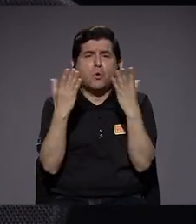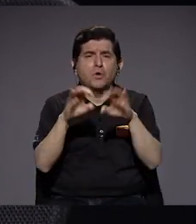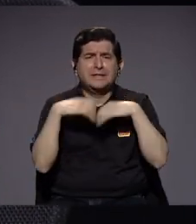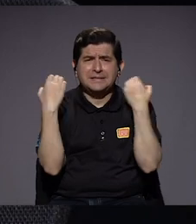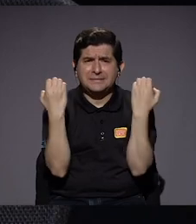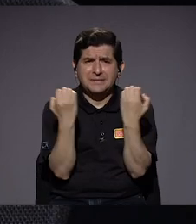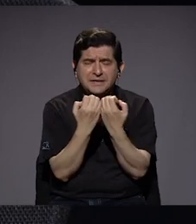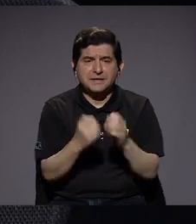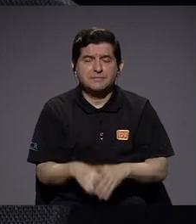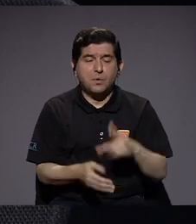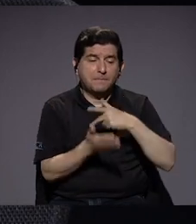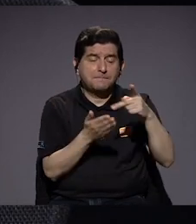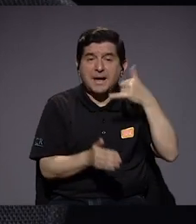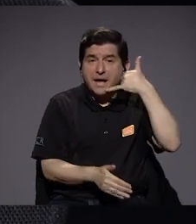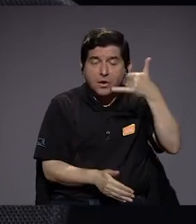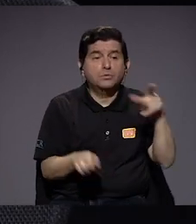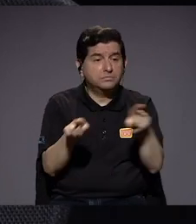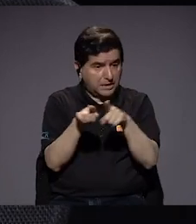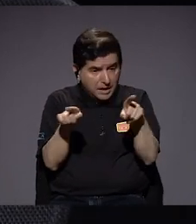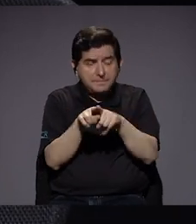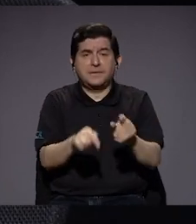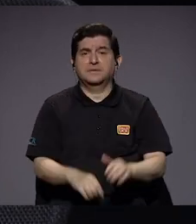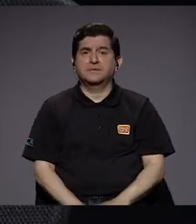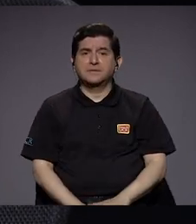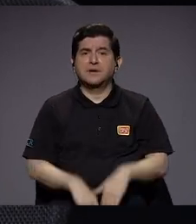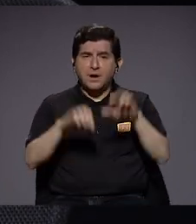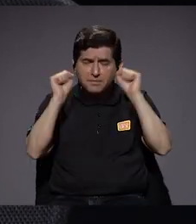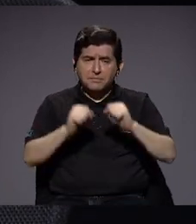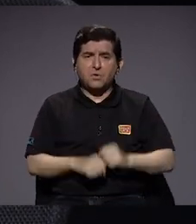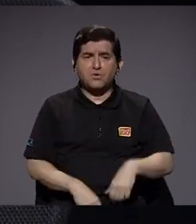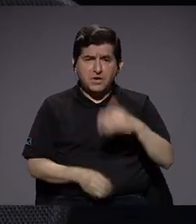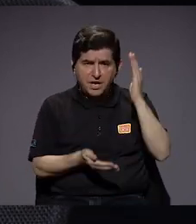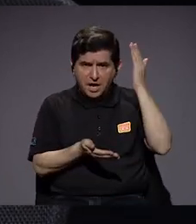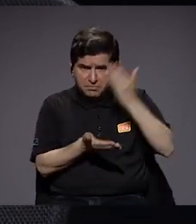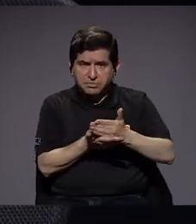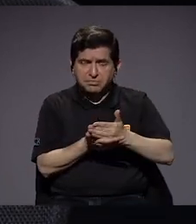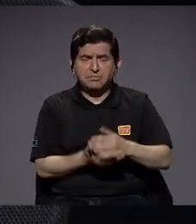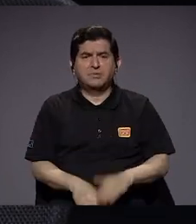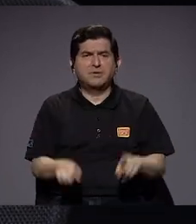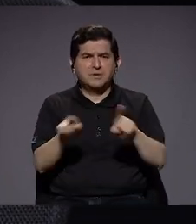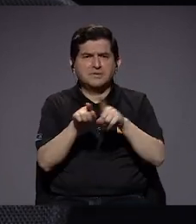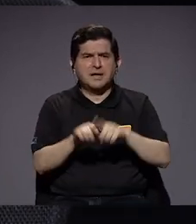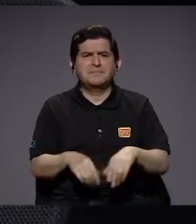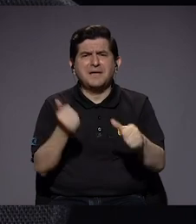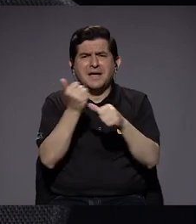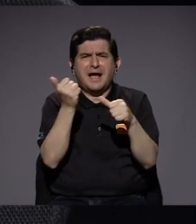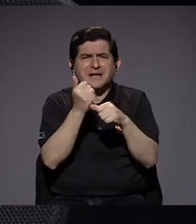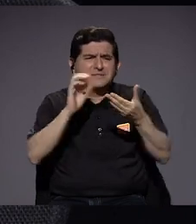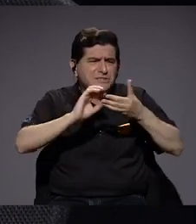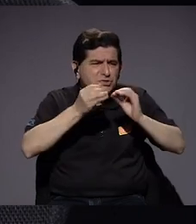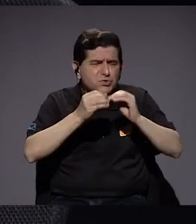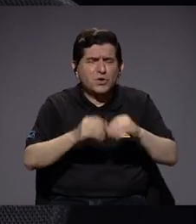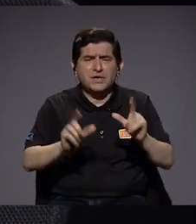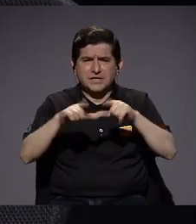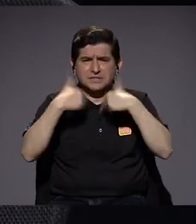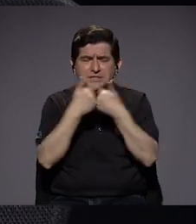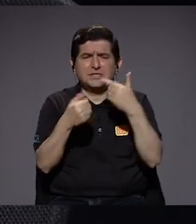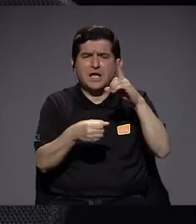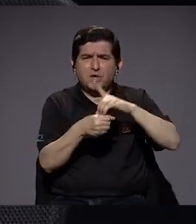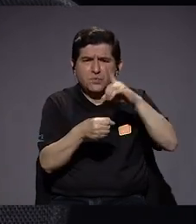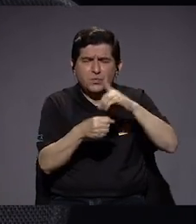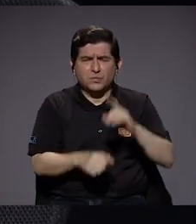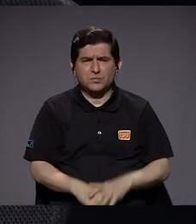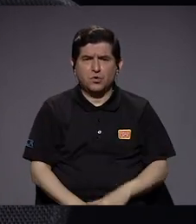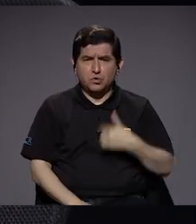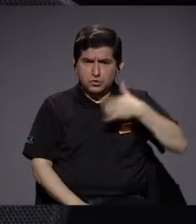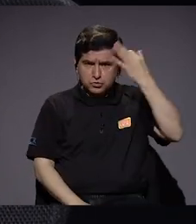equipo. ¿El pago del teléfono, doña Carolina? También, me parece que podría ser recortado. El tema de la cantidad de asesores y asesoras de fracción también,